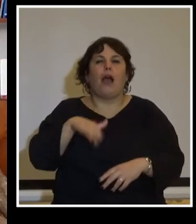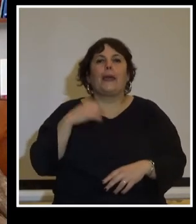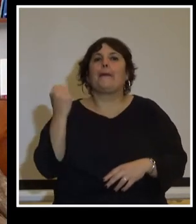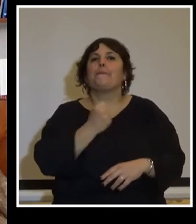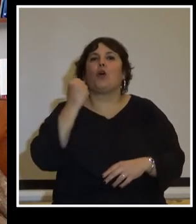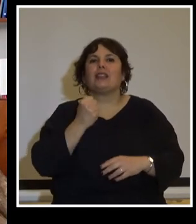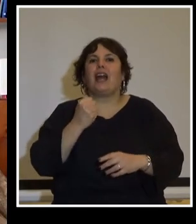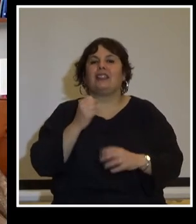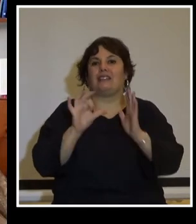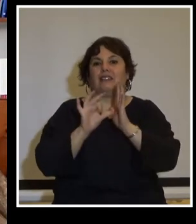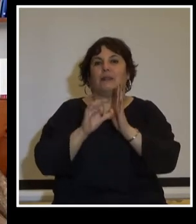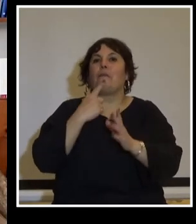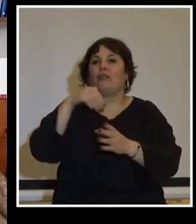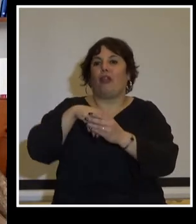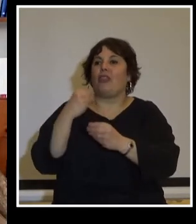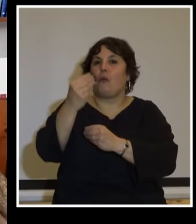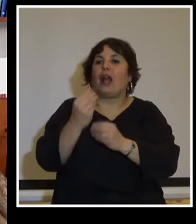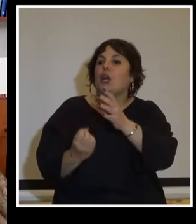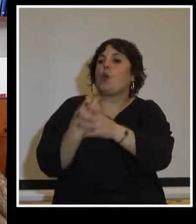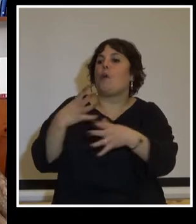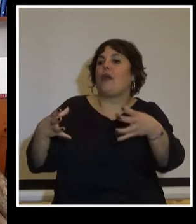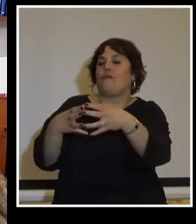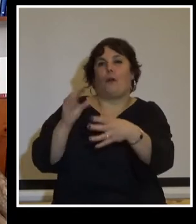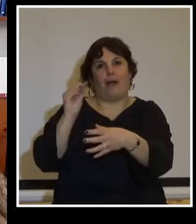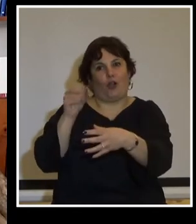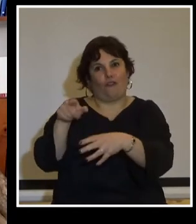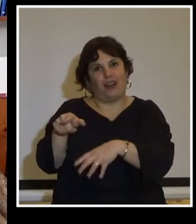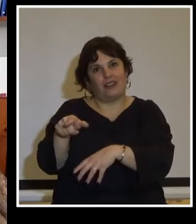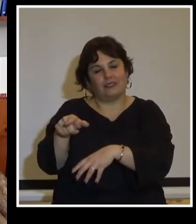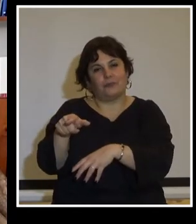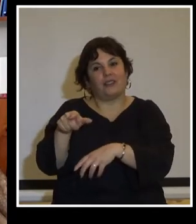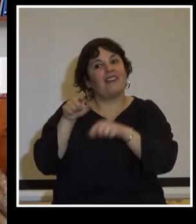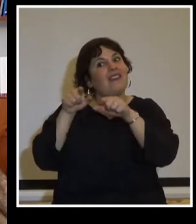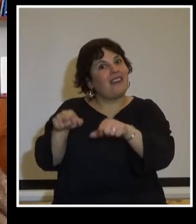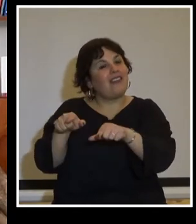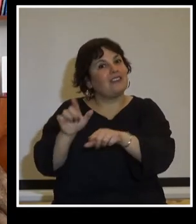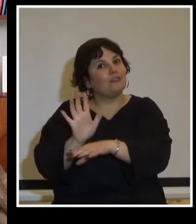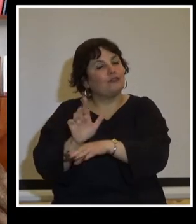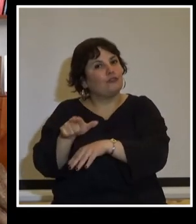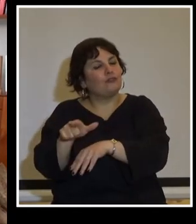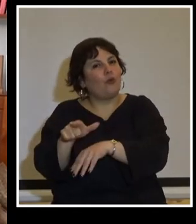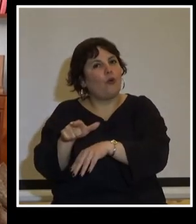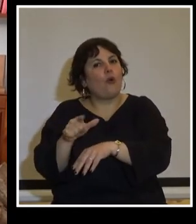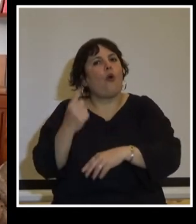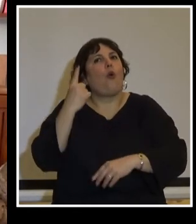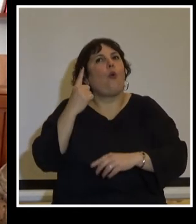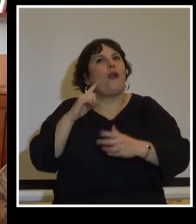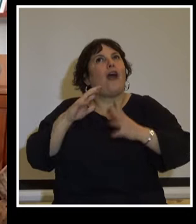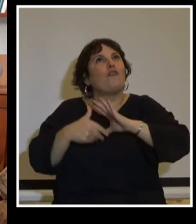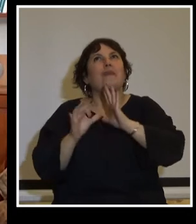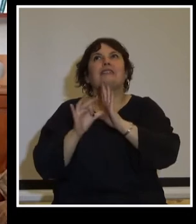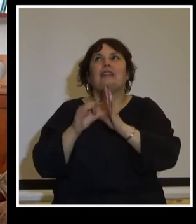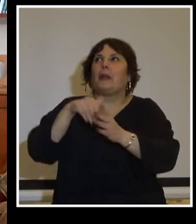de la democracia a las nuevas generaciones. En ese sentido, una democracia